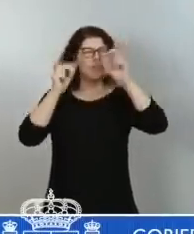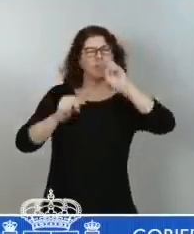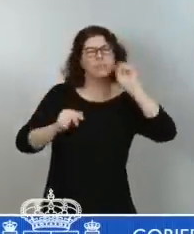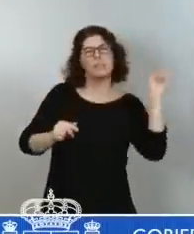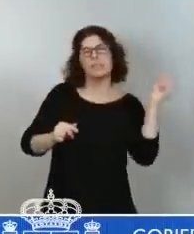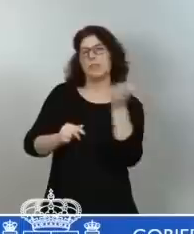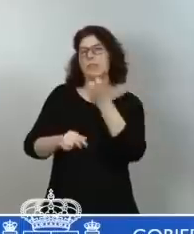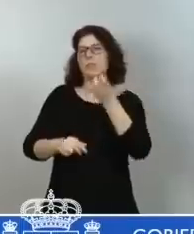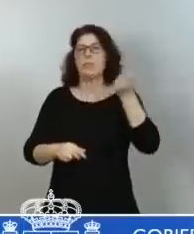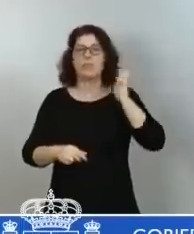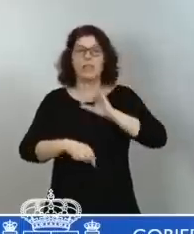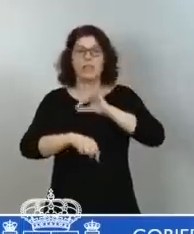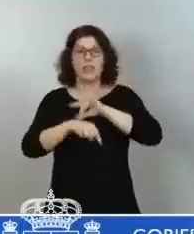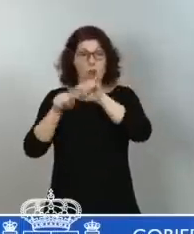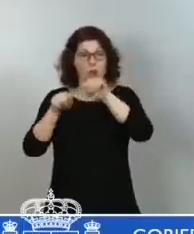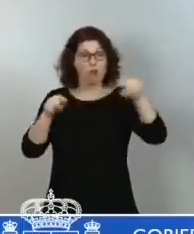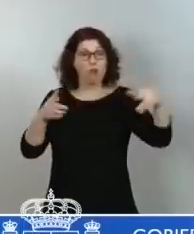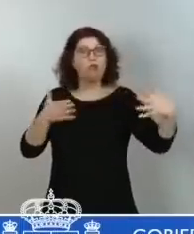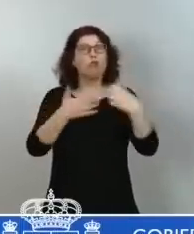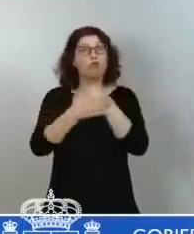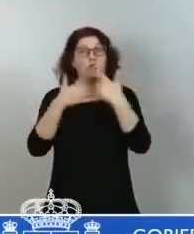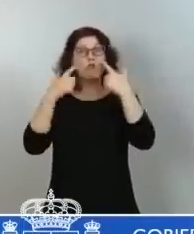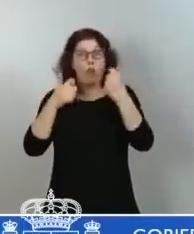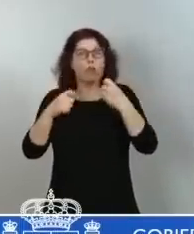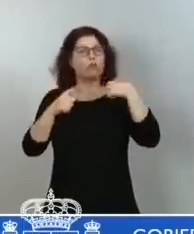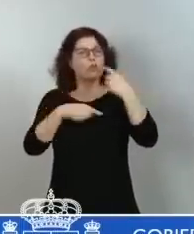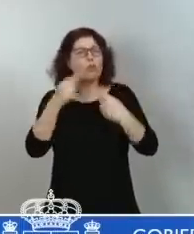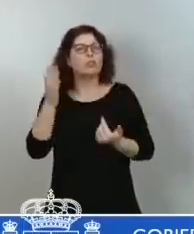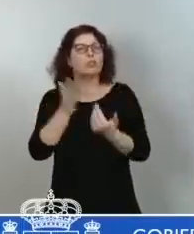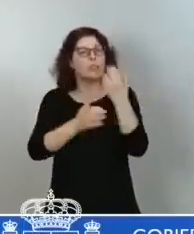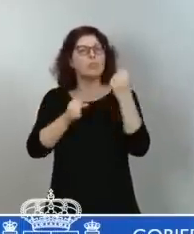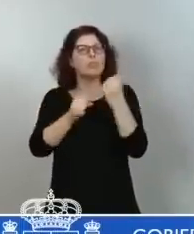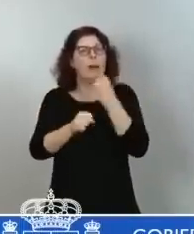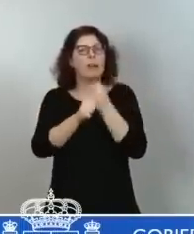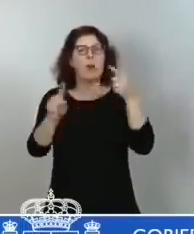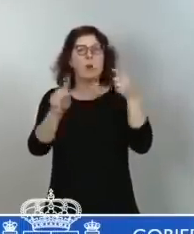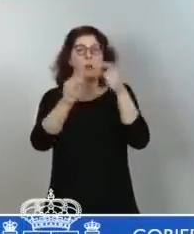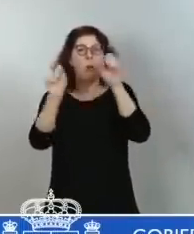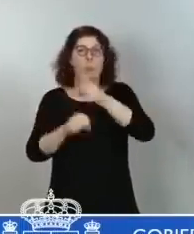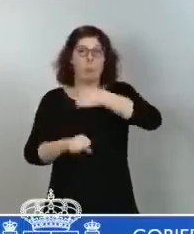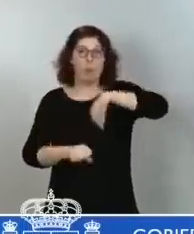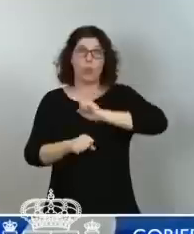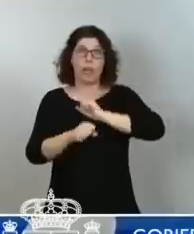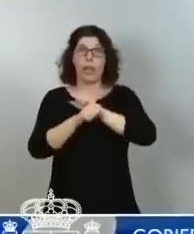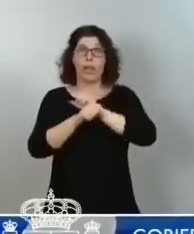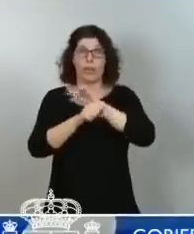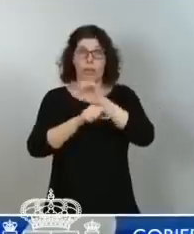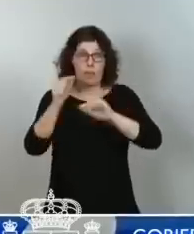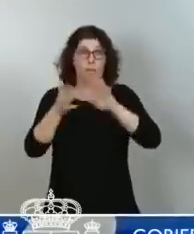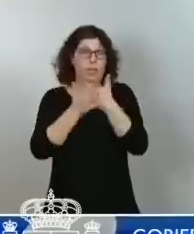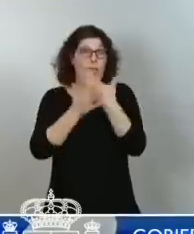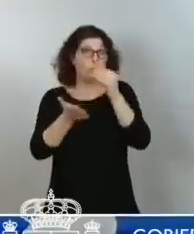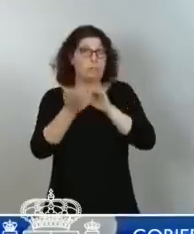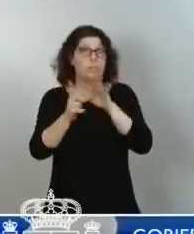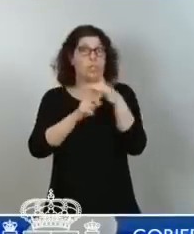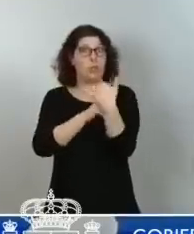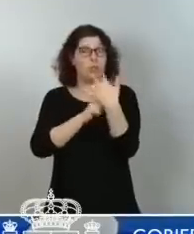sanitarios que están dando la cara cada día para protegernos del virus y que muchas veces trabajan en condiciones de precariedad inaceptable.